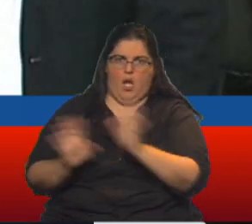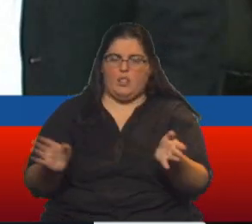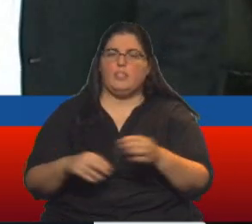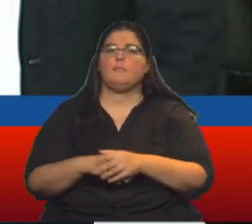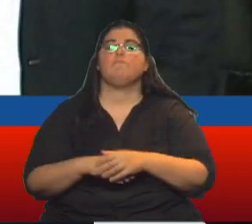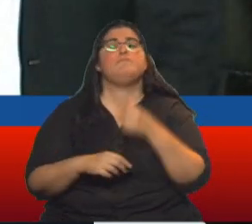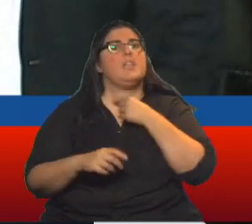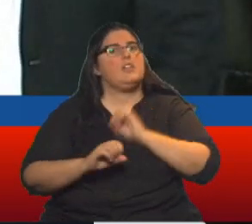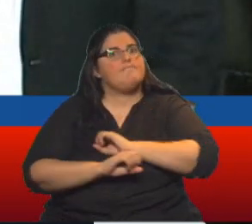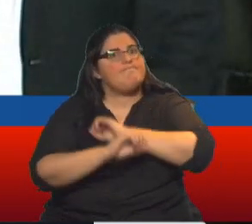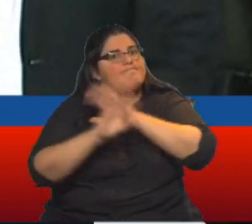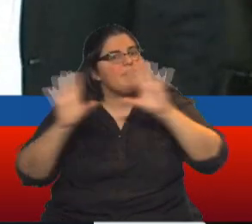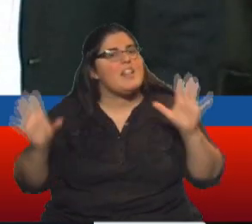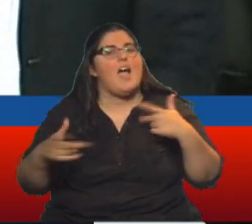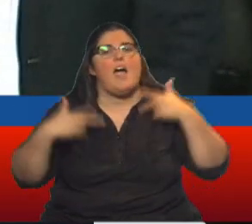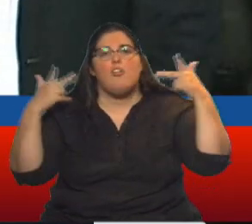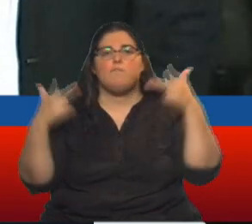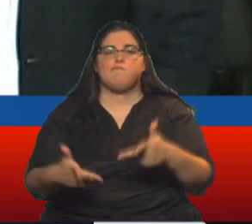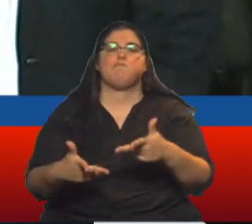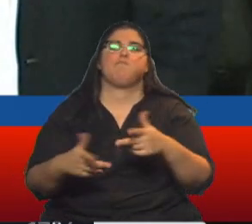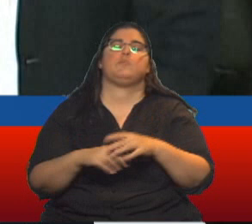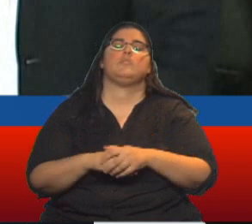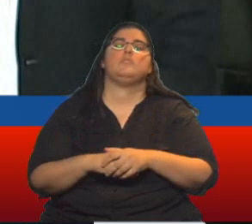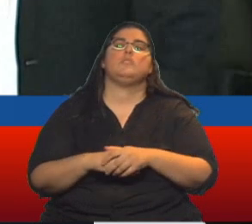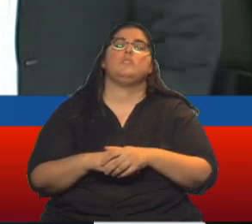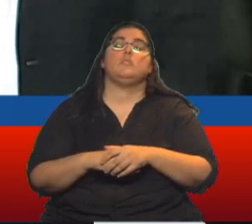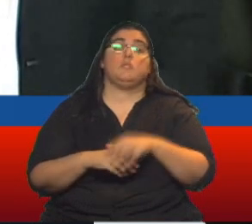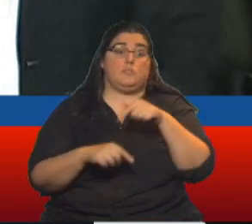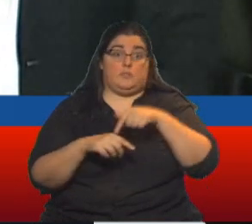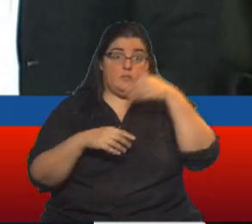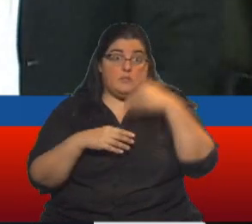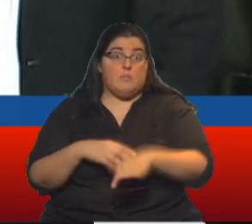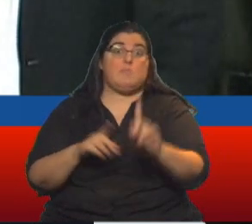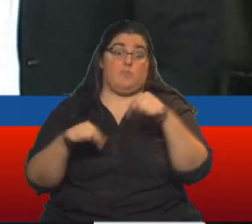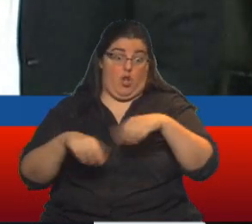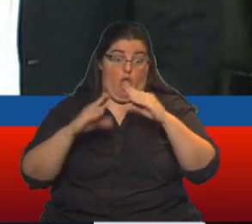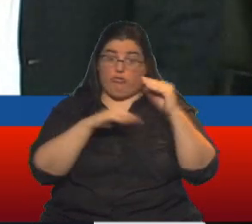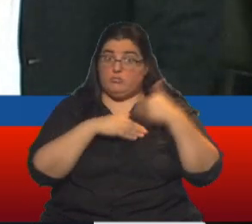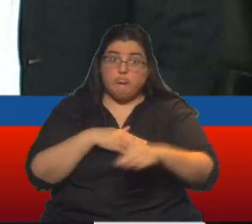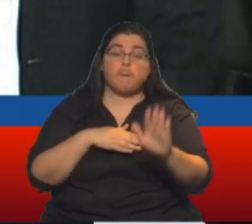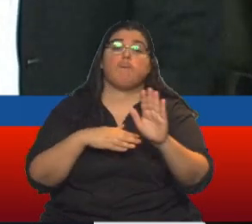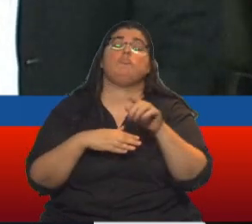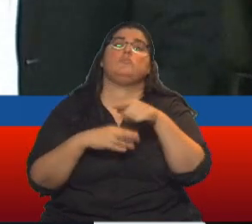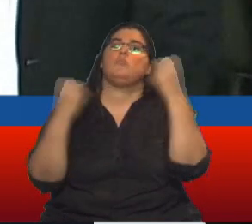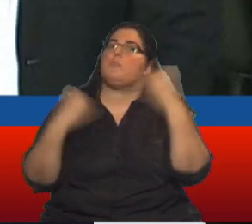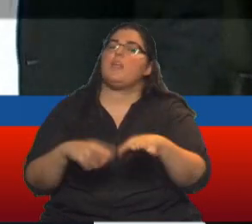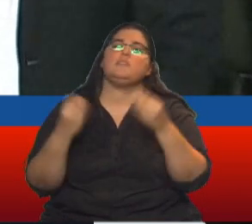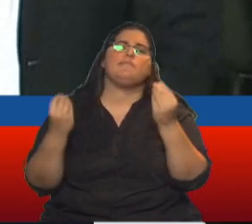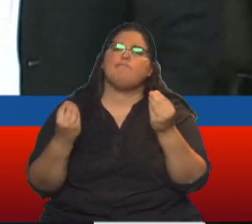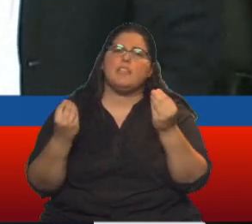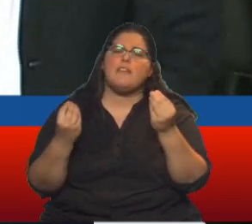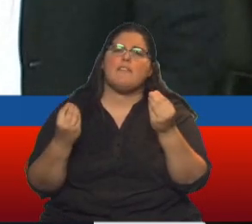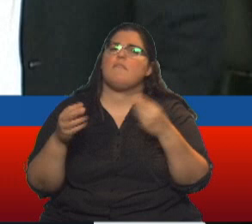Quiero dejar absolutamente claro que a partir de esta noche empieza el